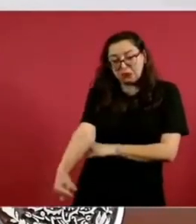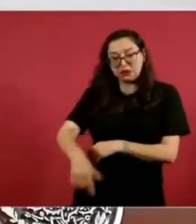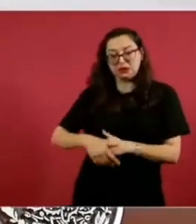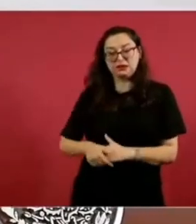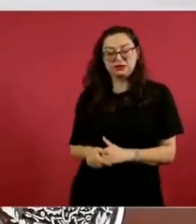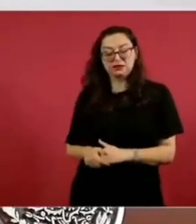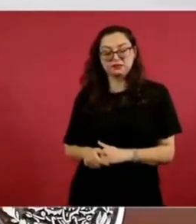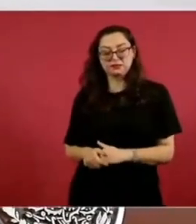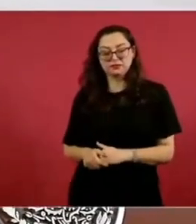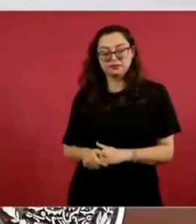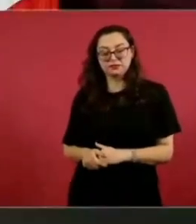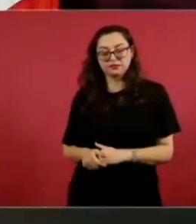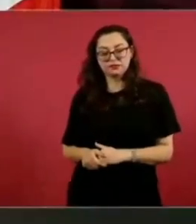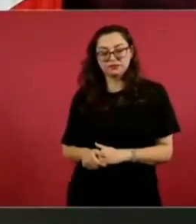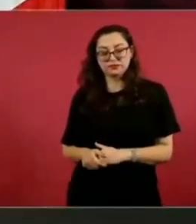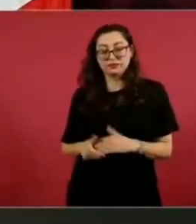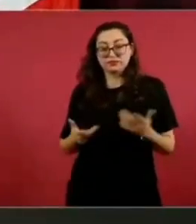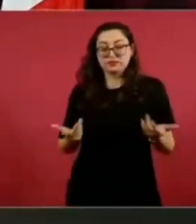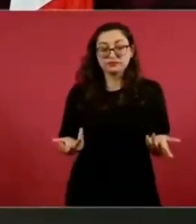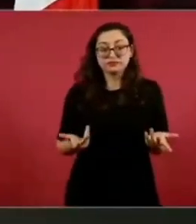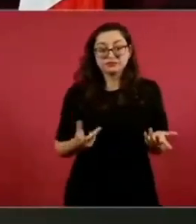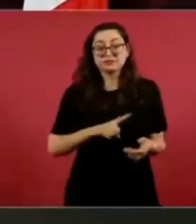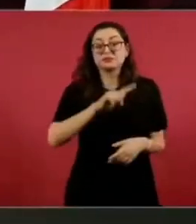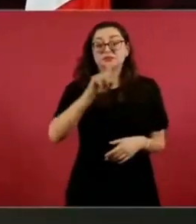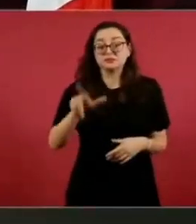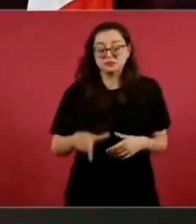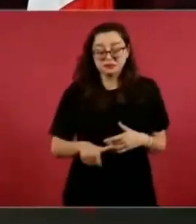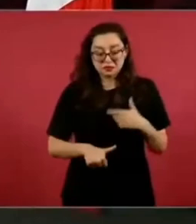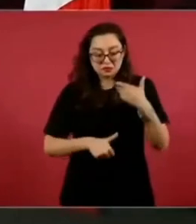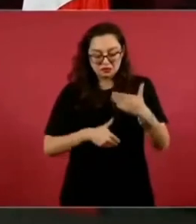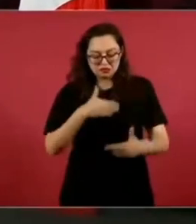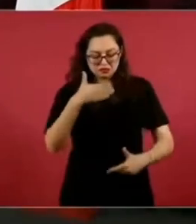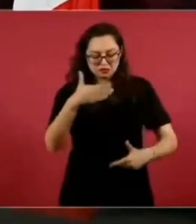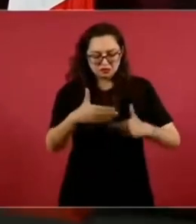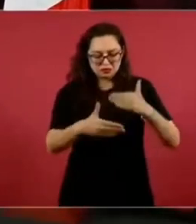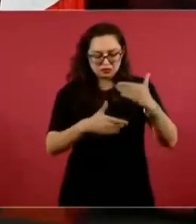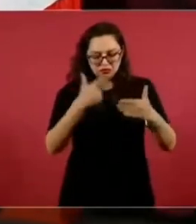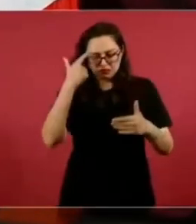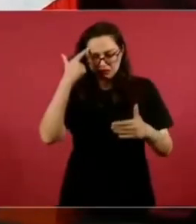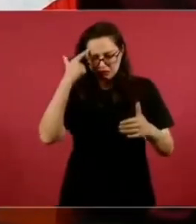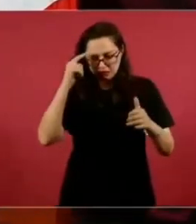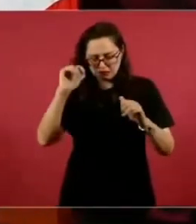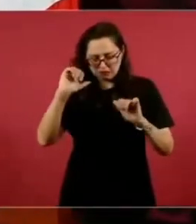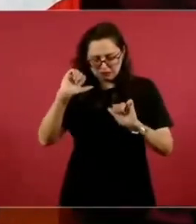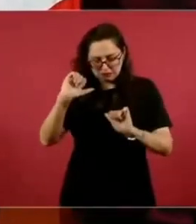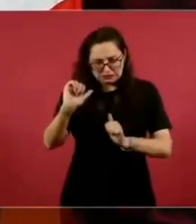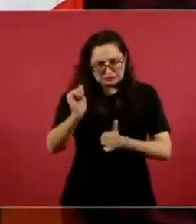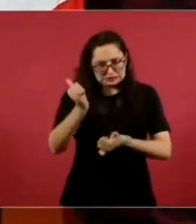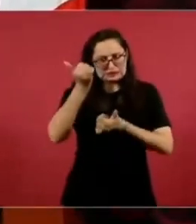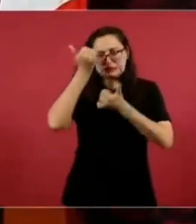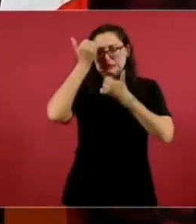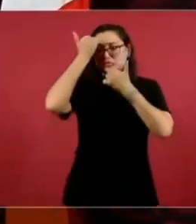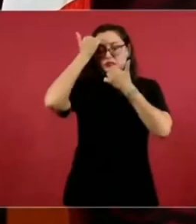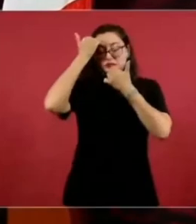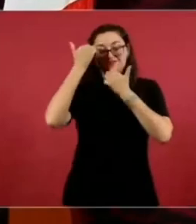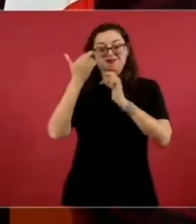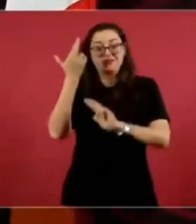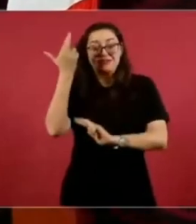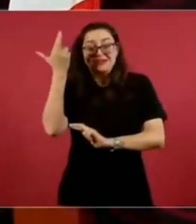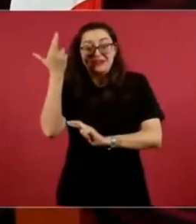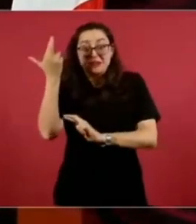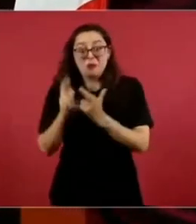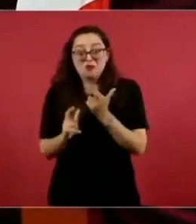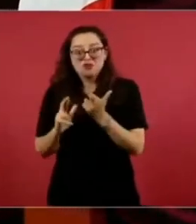Y luego se convierte en el gran muralista revolucionario junto